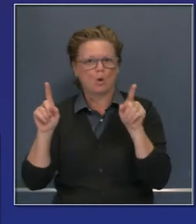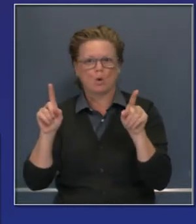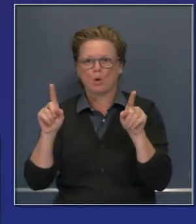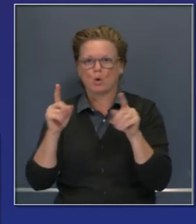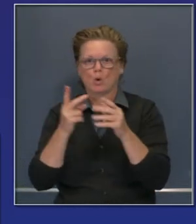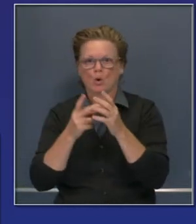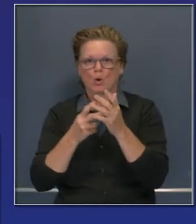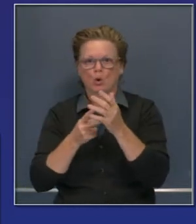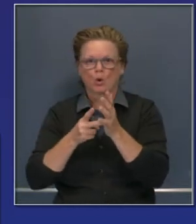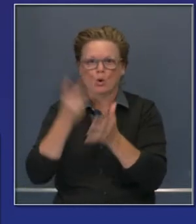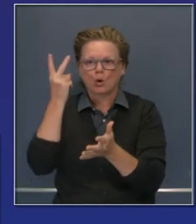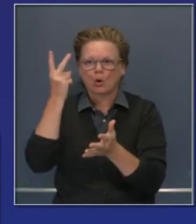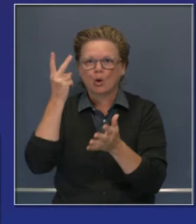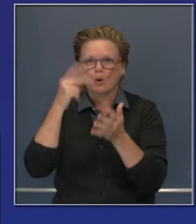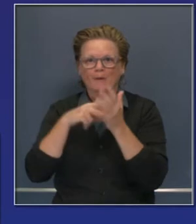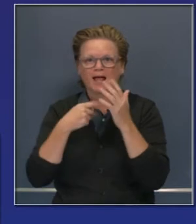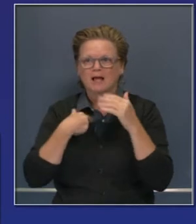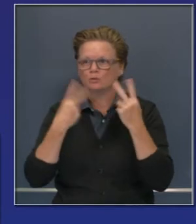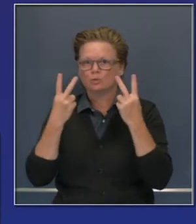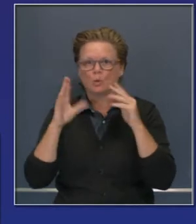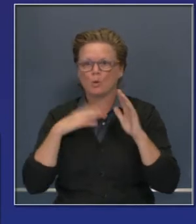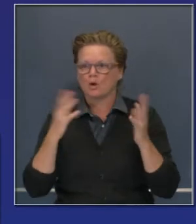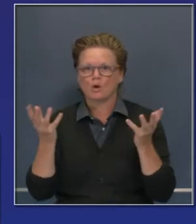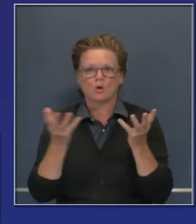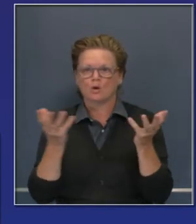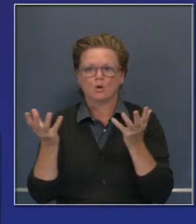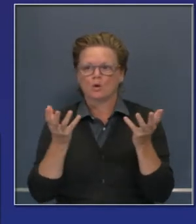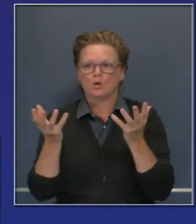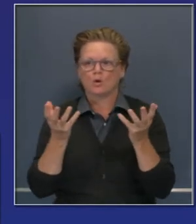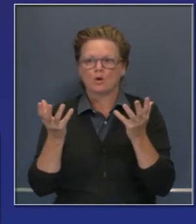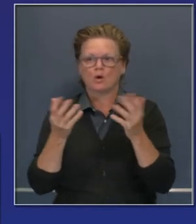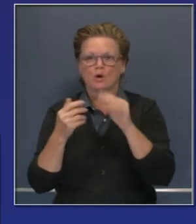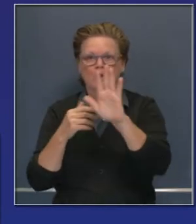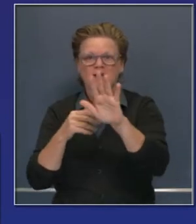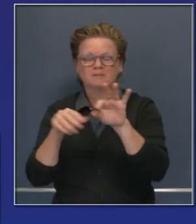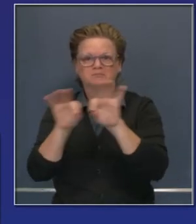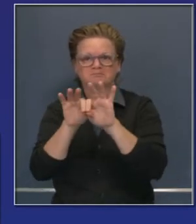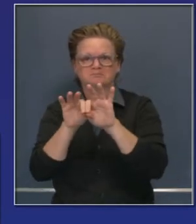ayudar para amenguar esto vacunándose.